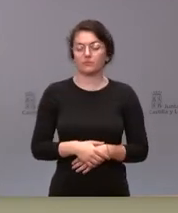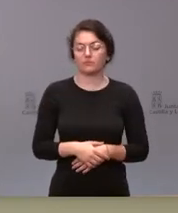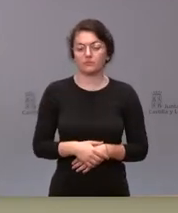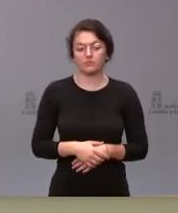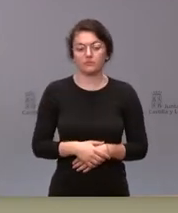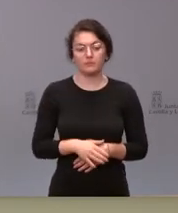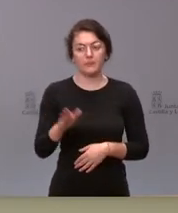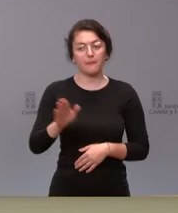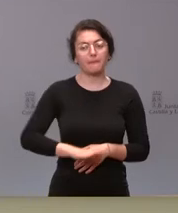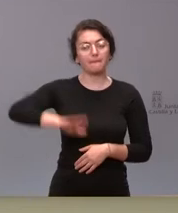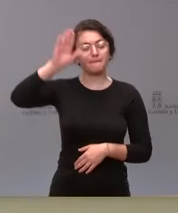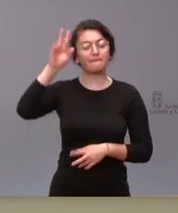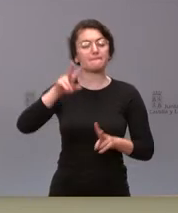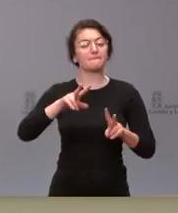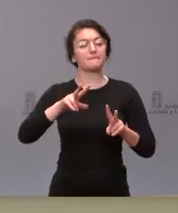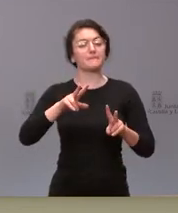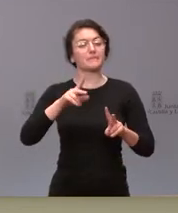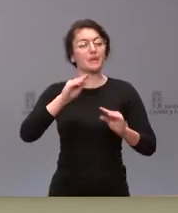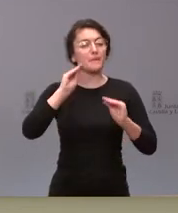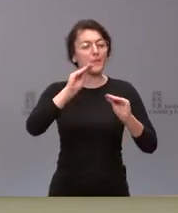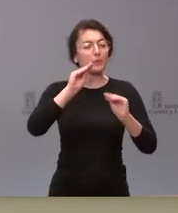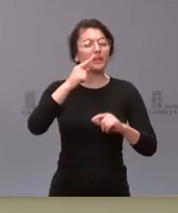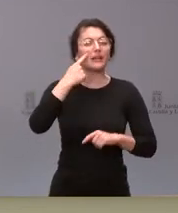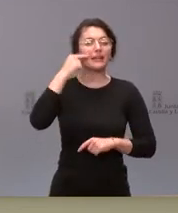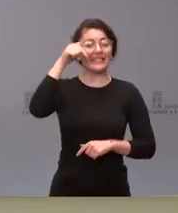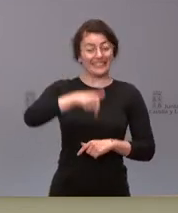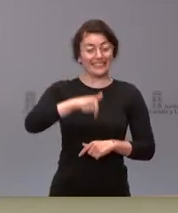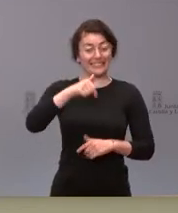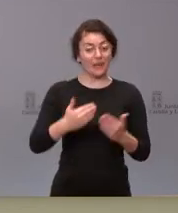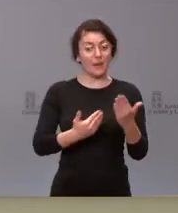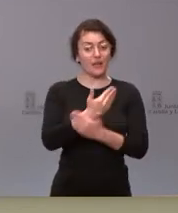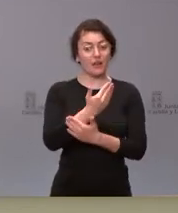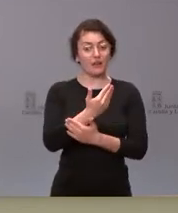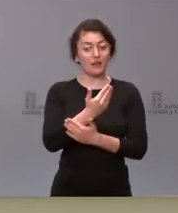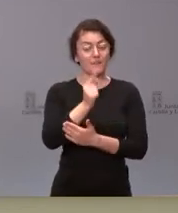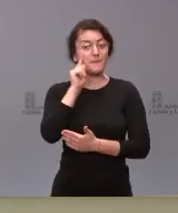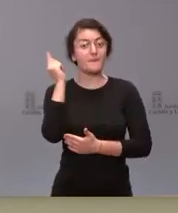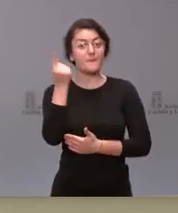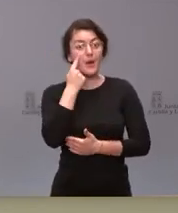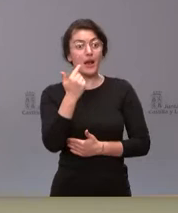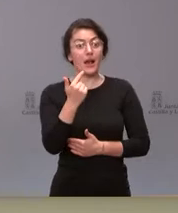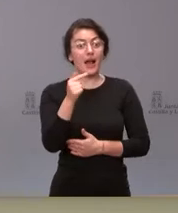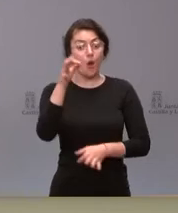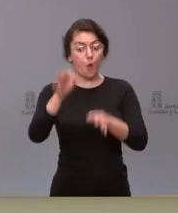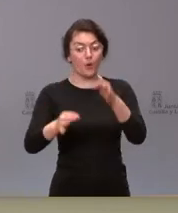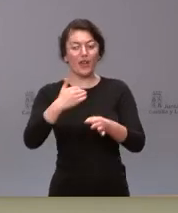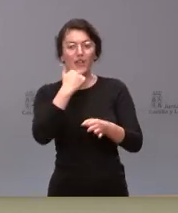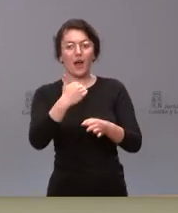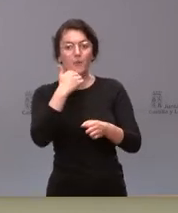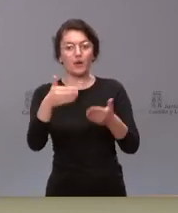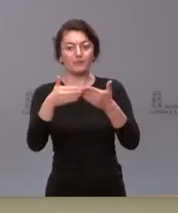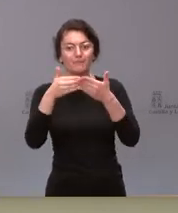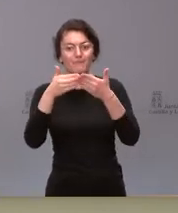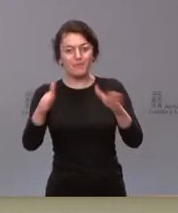Y una cuestión esta mañana hemos conocido que un juzgado de Zamora ha abierto una investigación por un caso en una residencia por unas supuestas